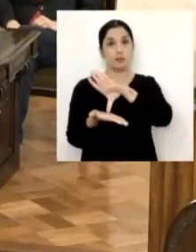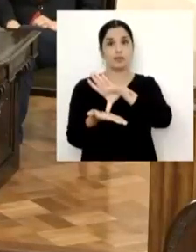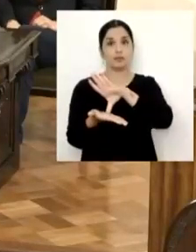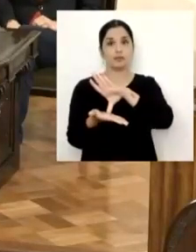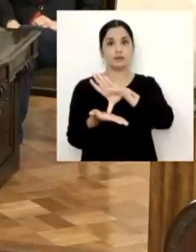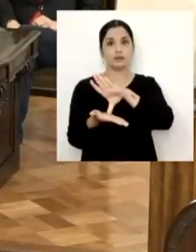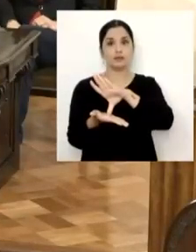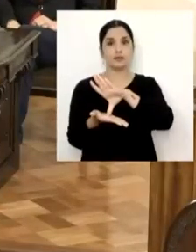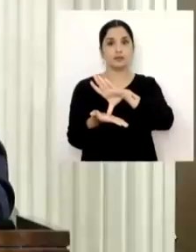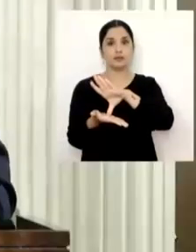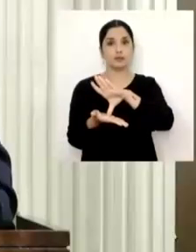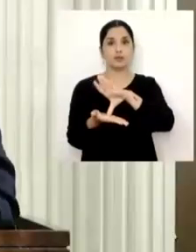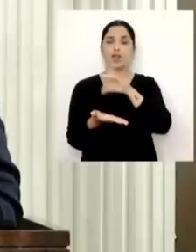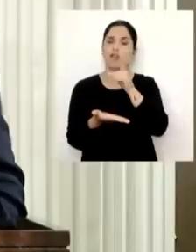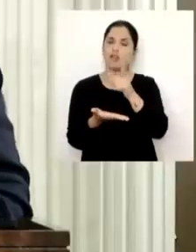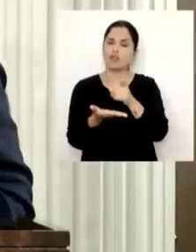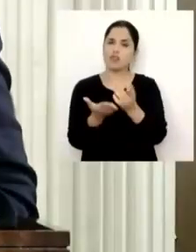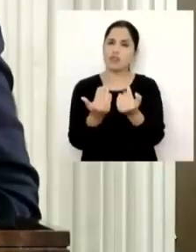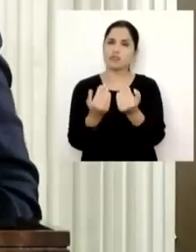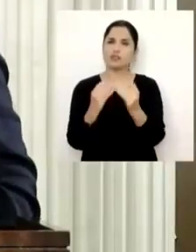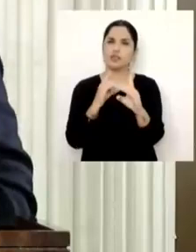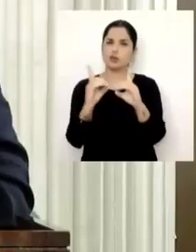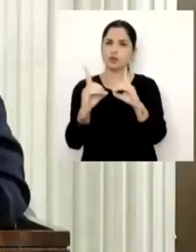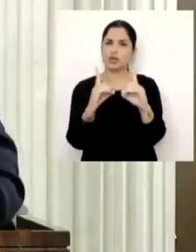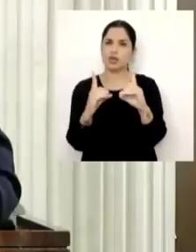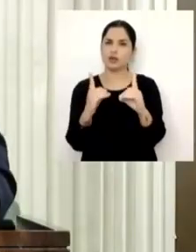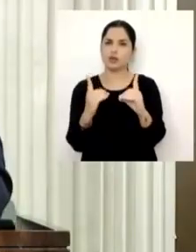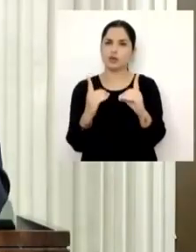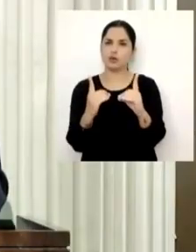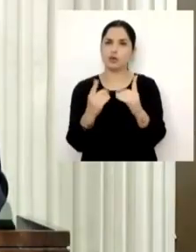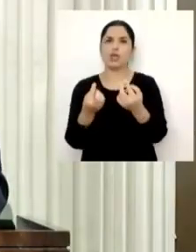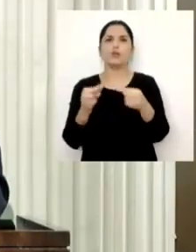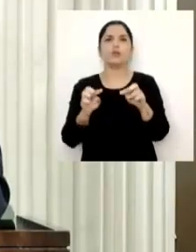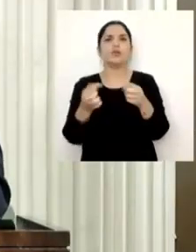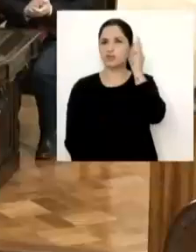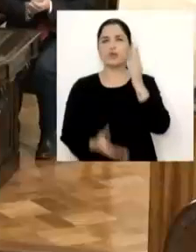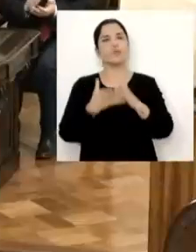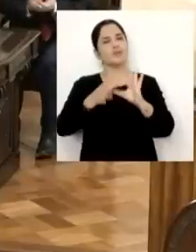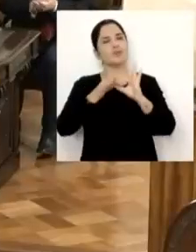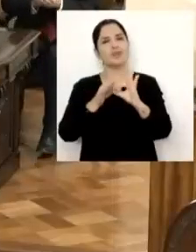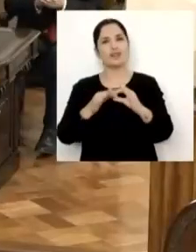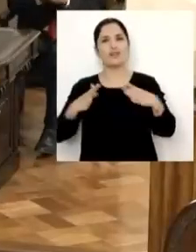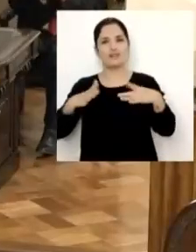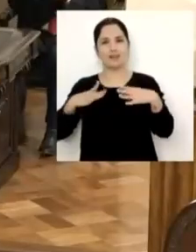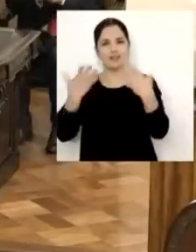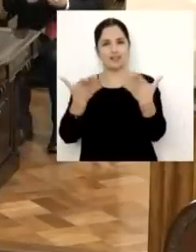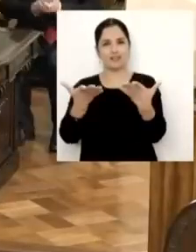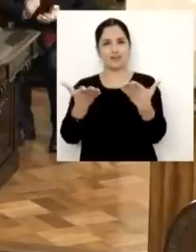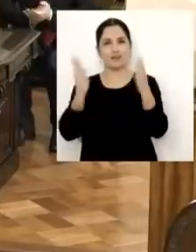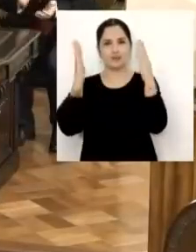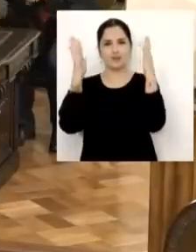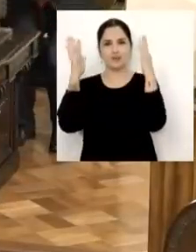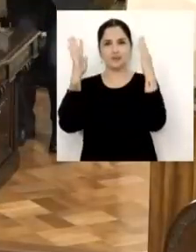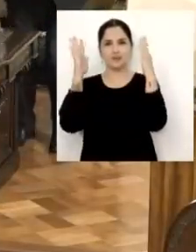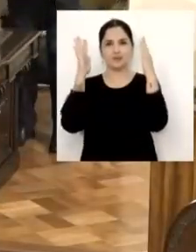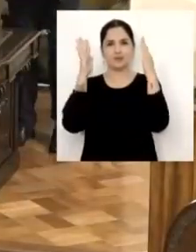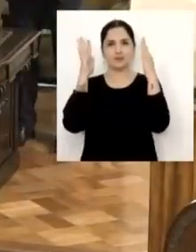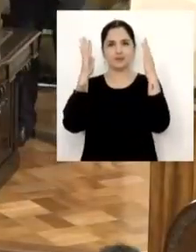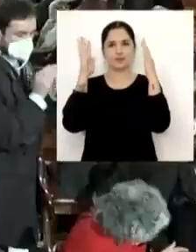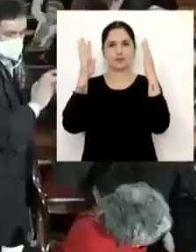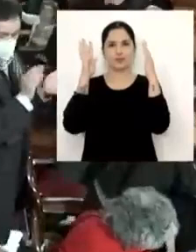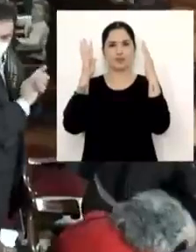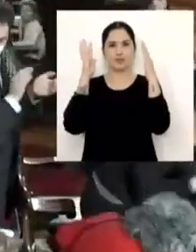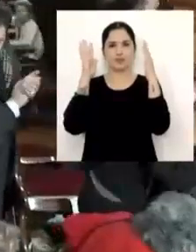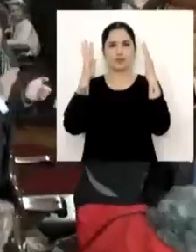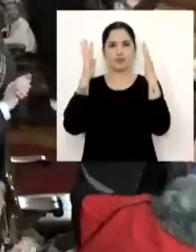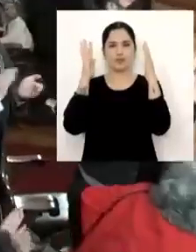este nuevo rectorado, al mando de la profesora Rosa Deves, va a seguir volando cada vez más alto sin perder de vista el suelo que nos une. En